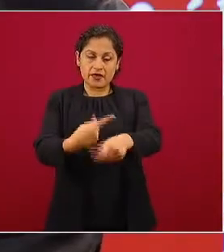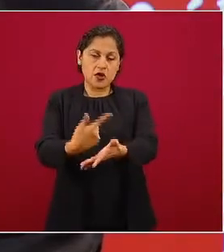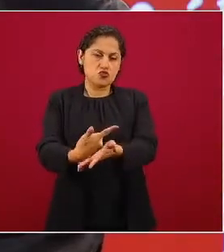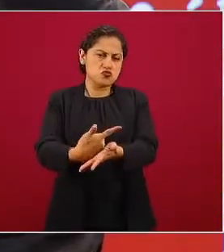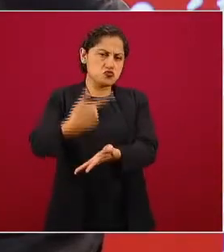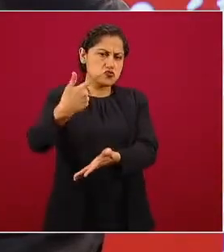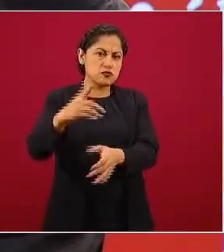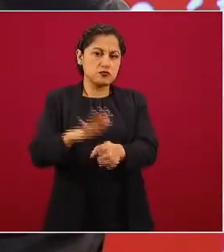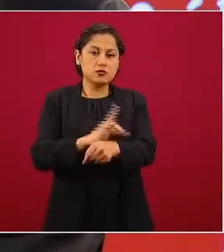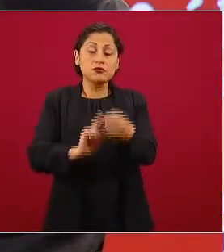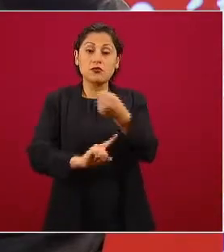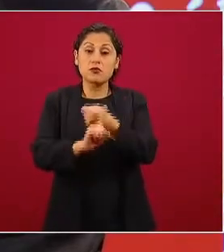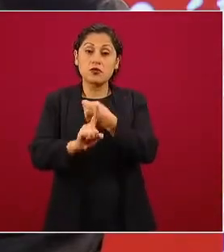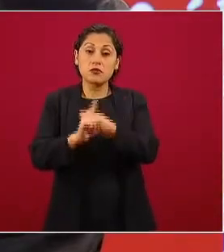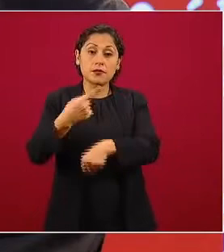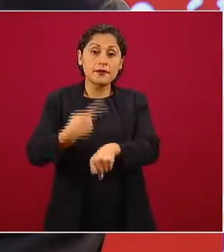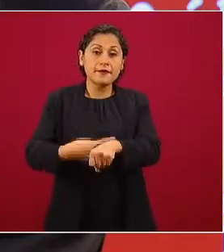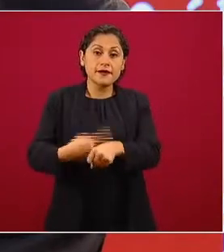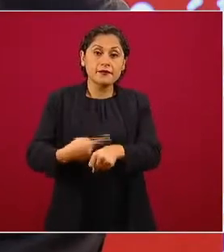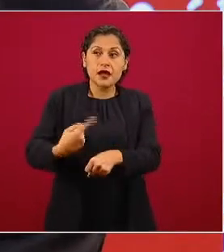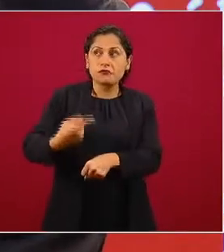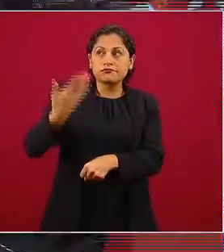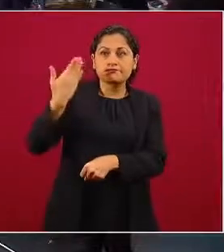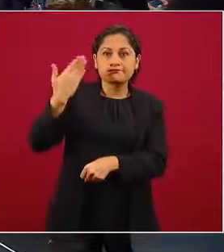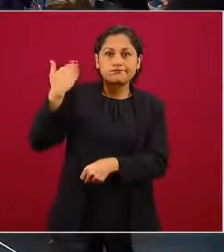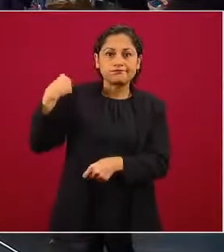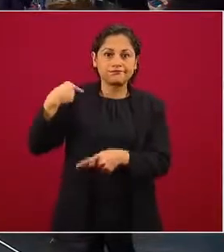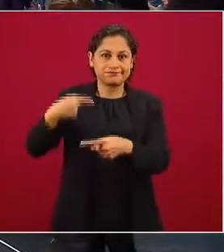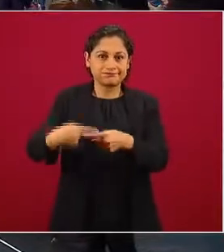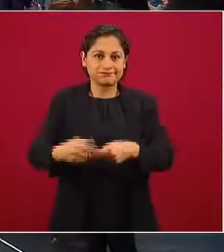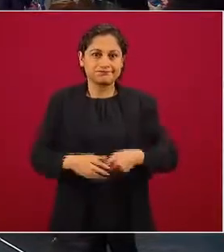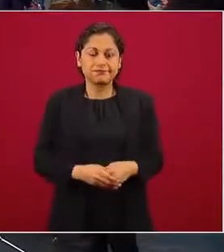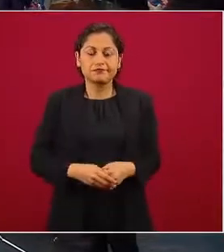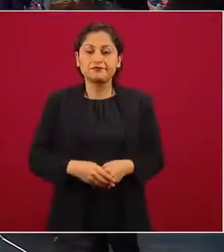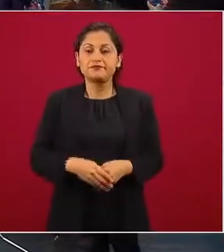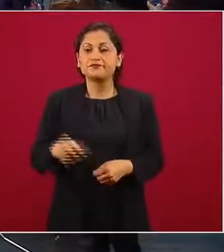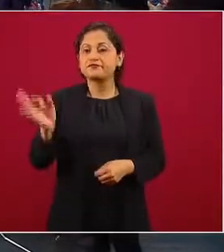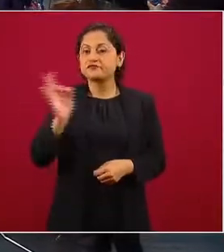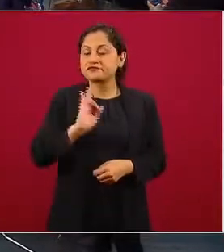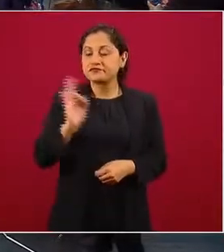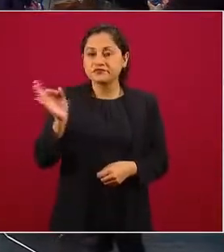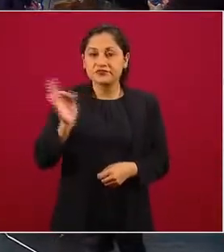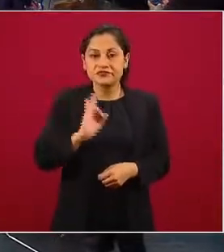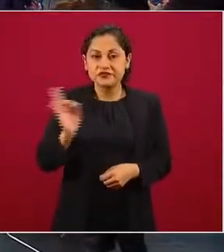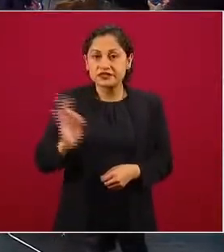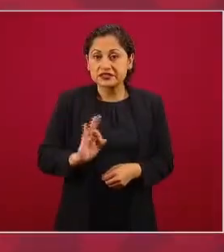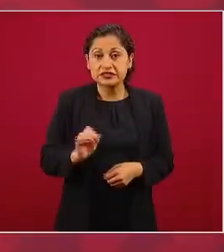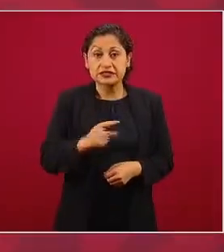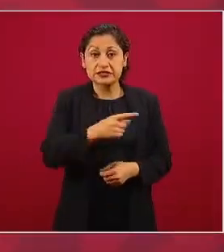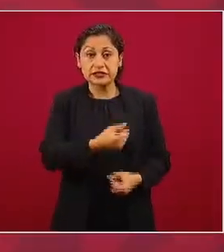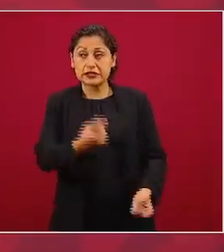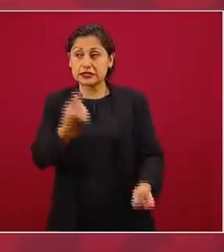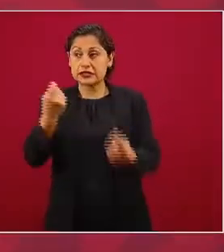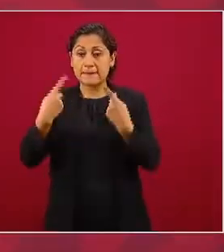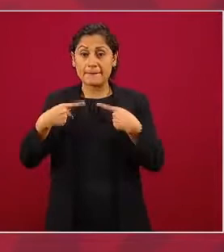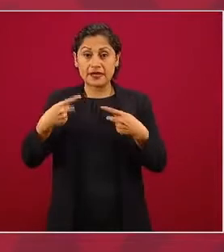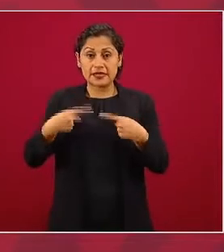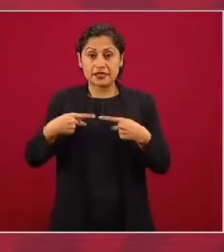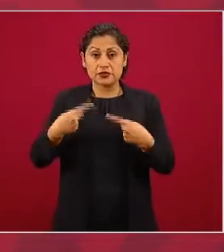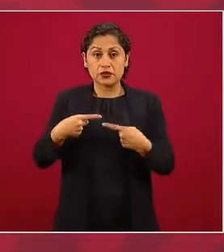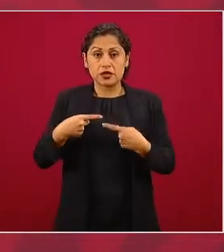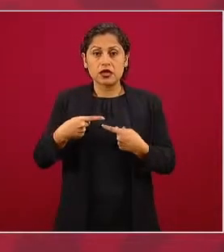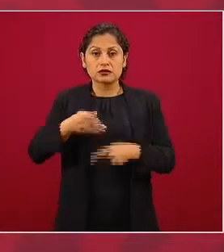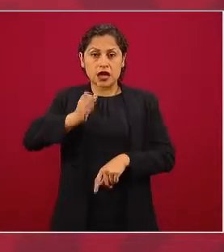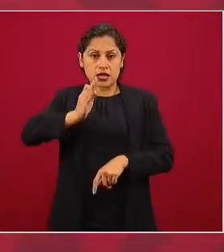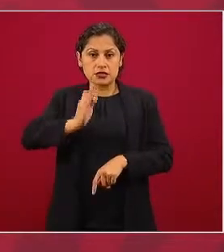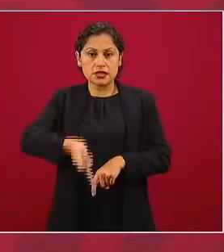Si no hubiésemos contado con el apoyo de la gente de voluntariamente recluirse,